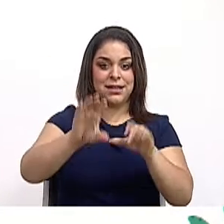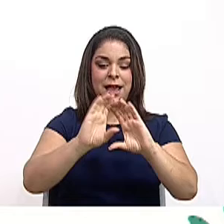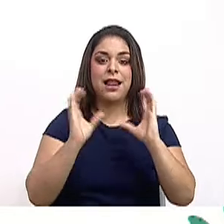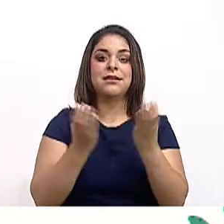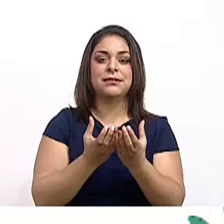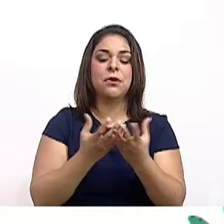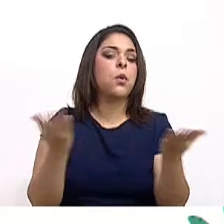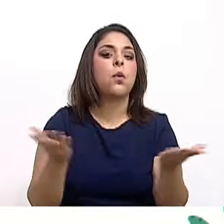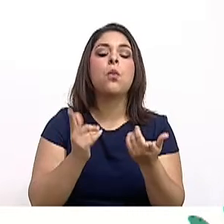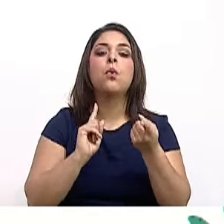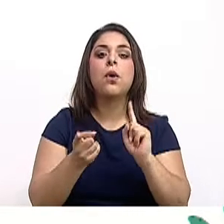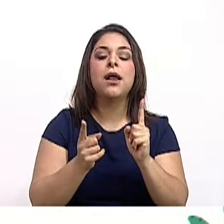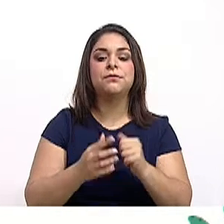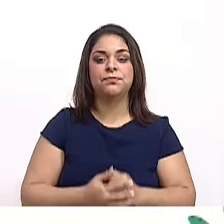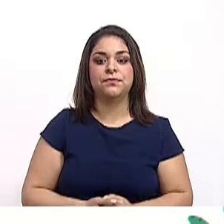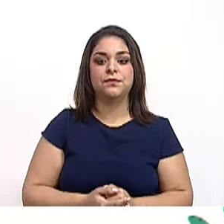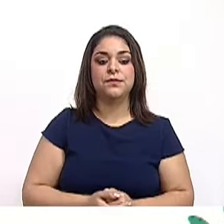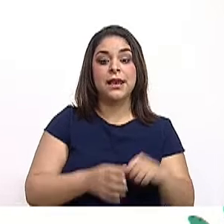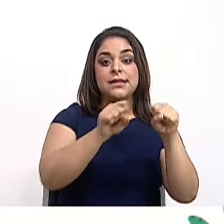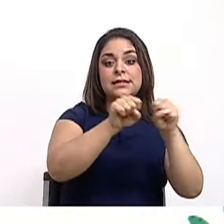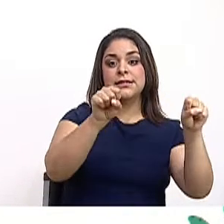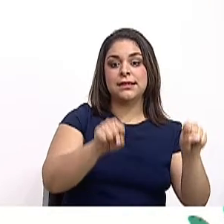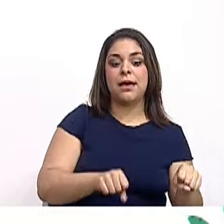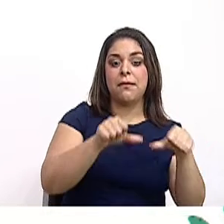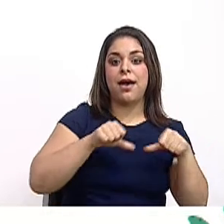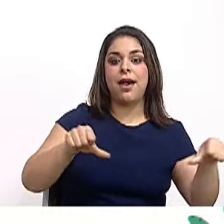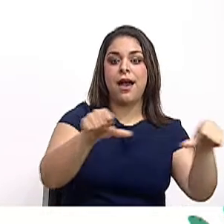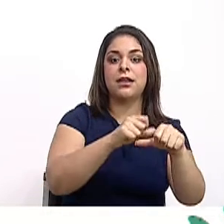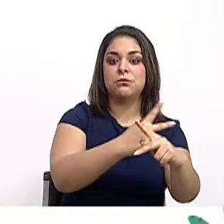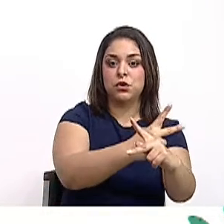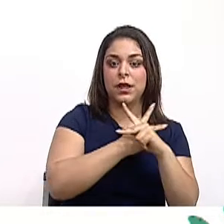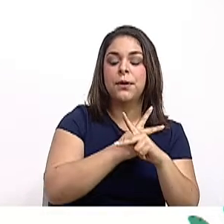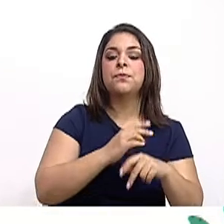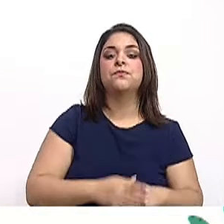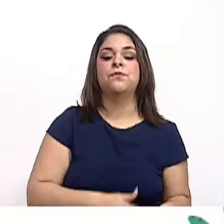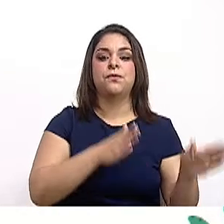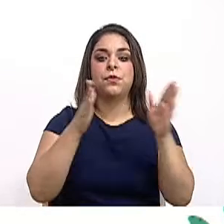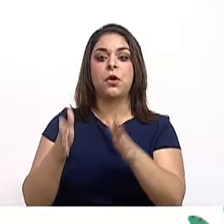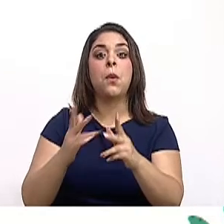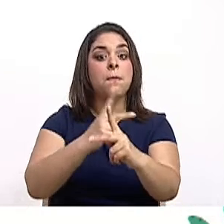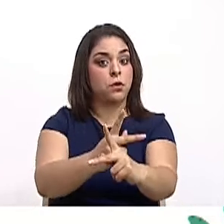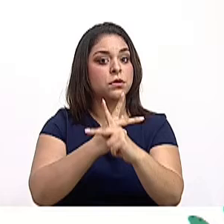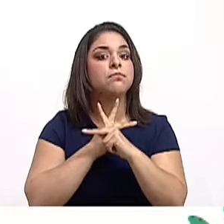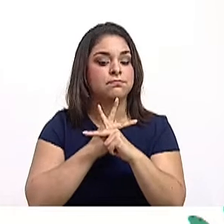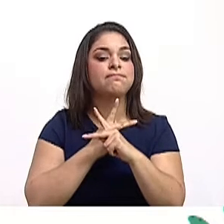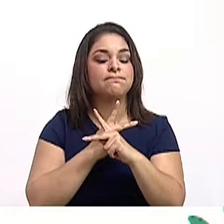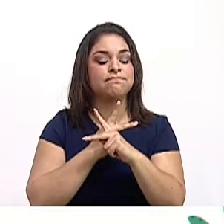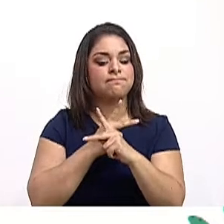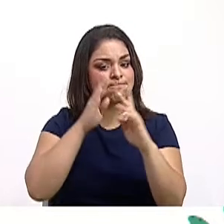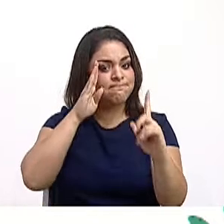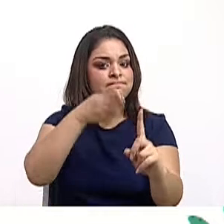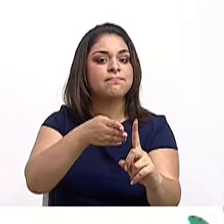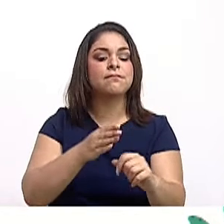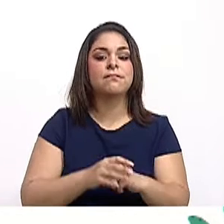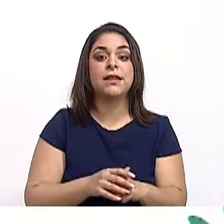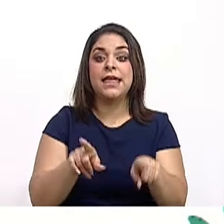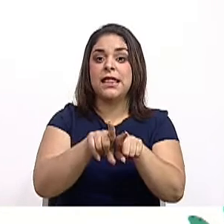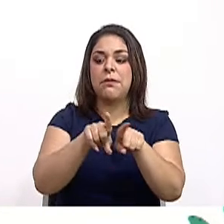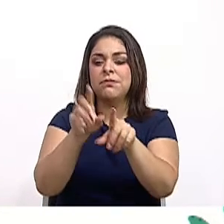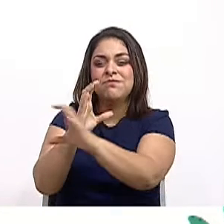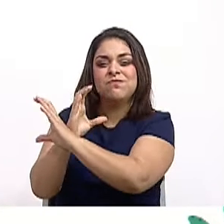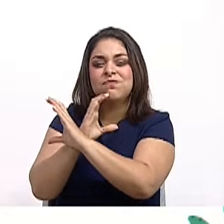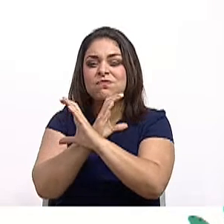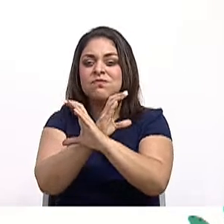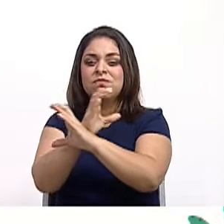Sería el sistema de áreas protegidas, la protección propiamente y conservación.